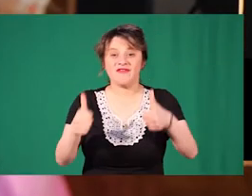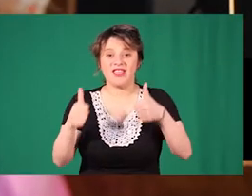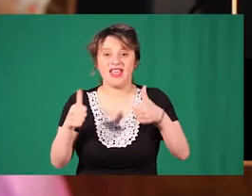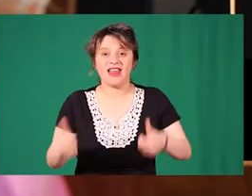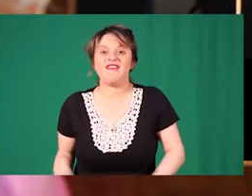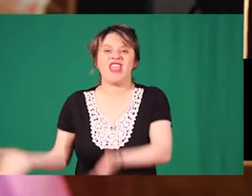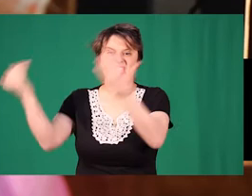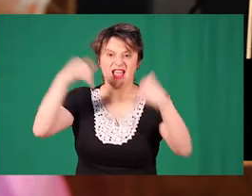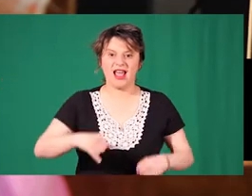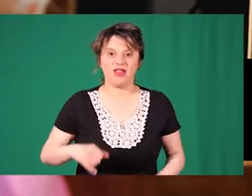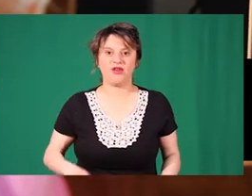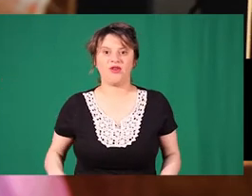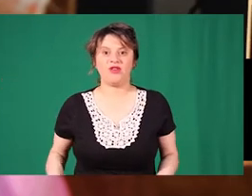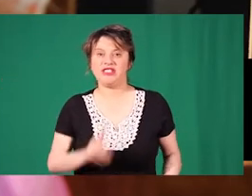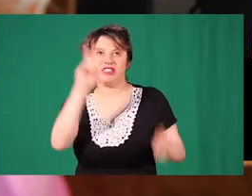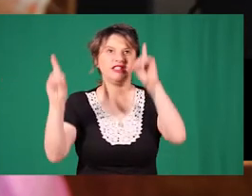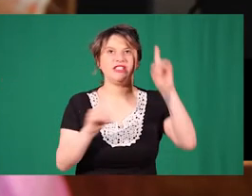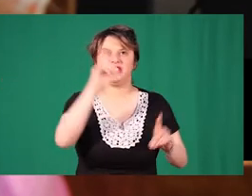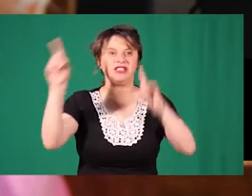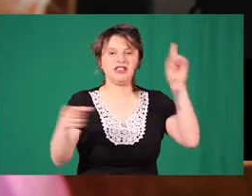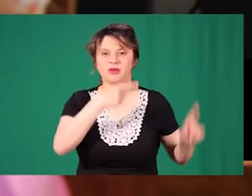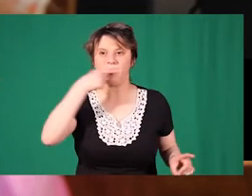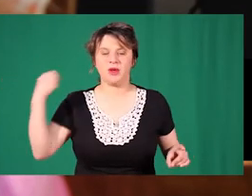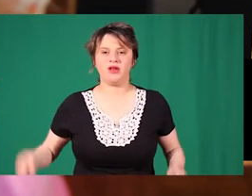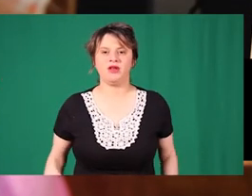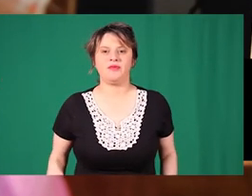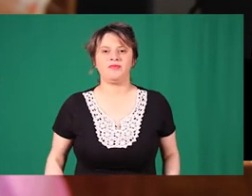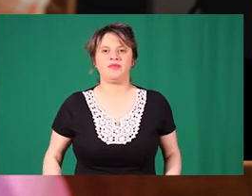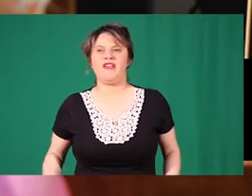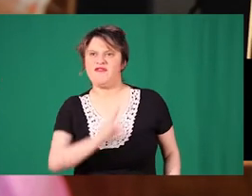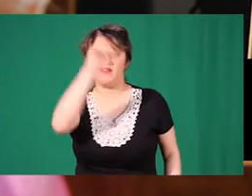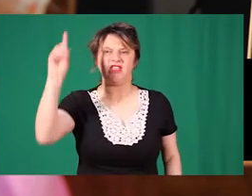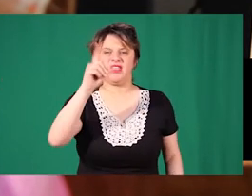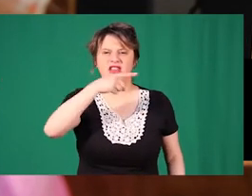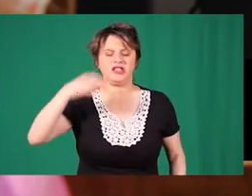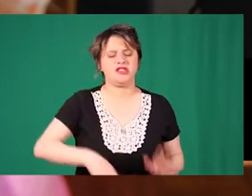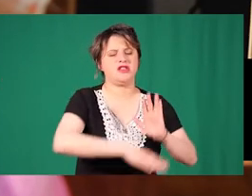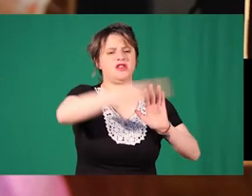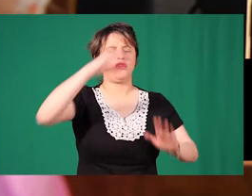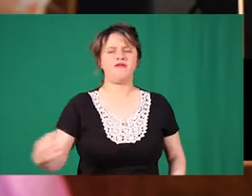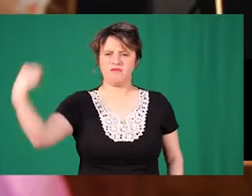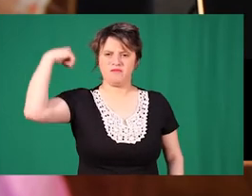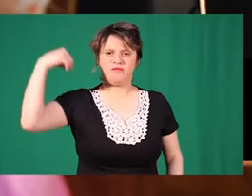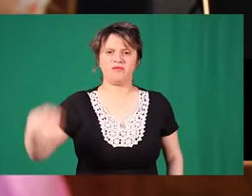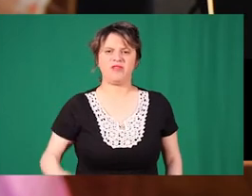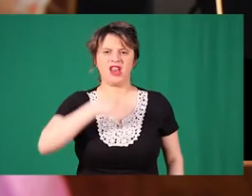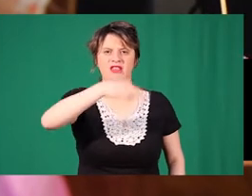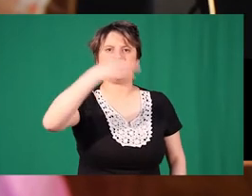¡Enhorabuena! Ya habían llegado sus amigas La abejita se llenó de valor Y le dice al pajarito